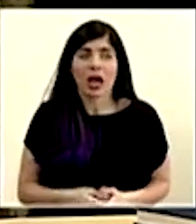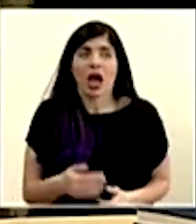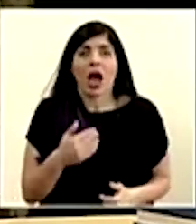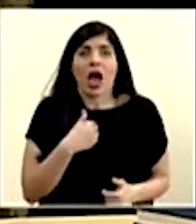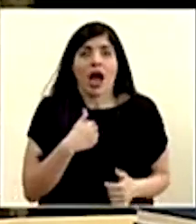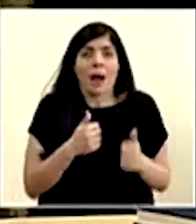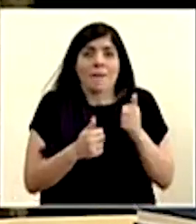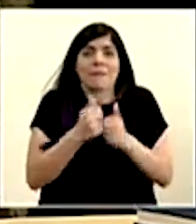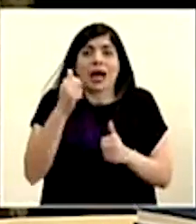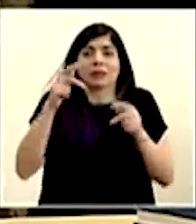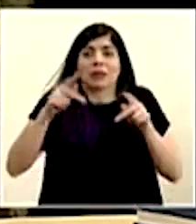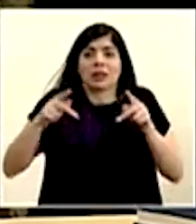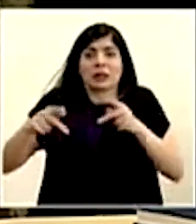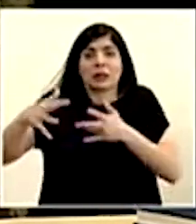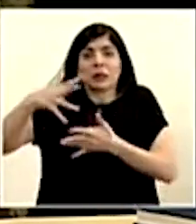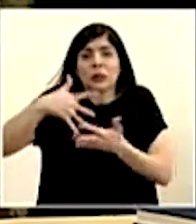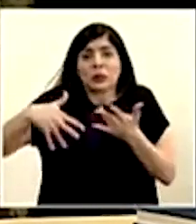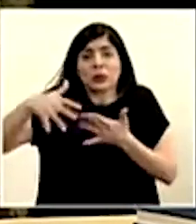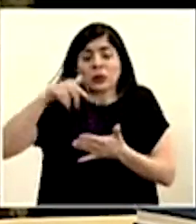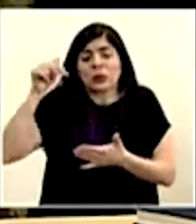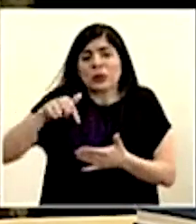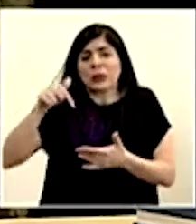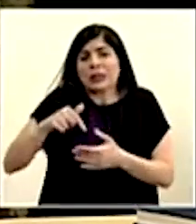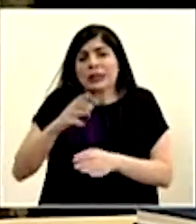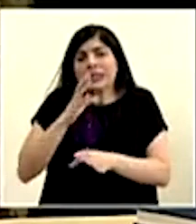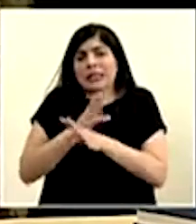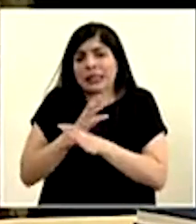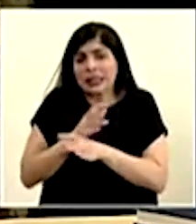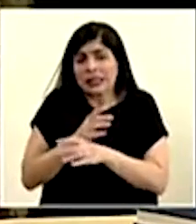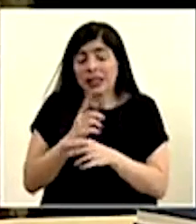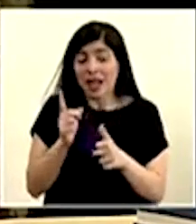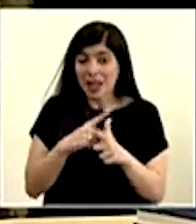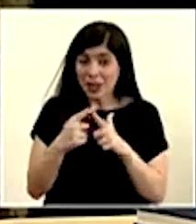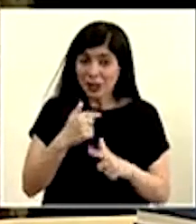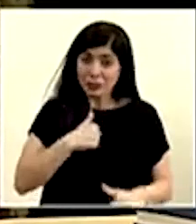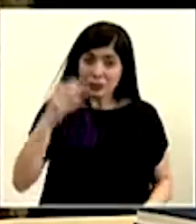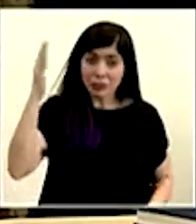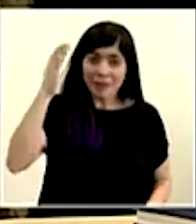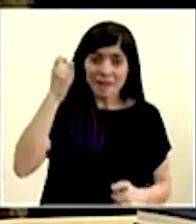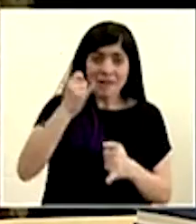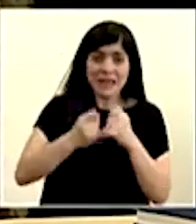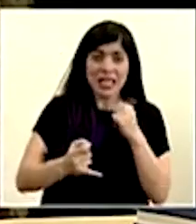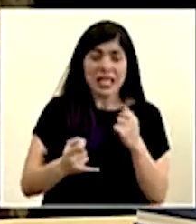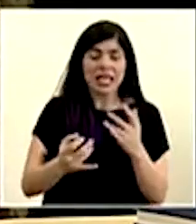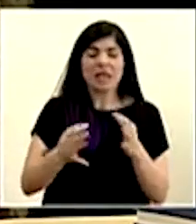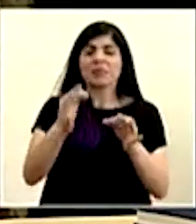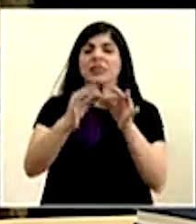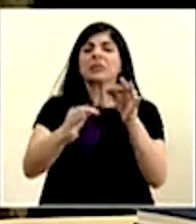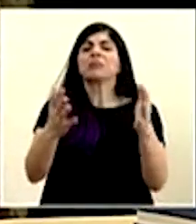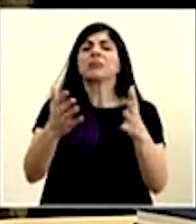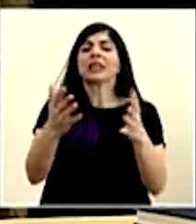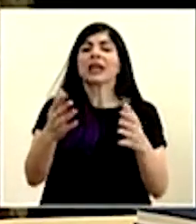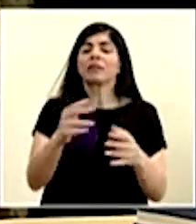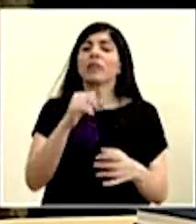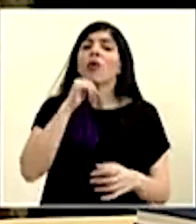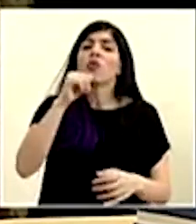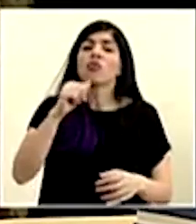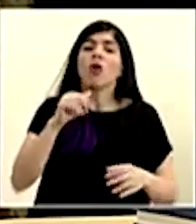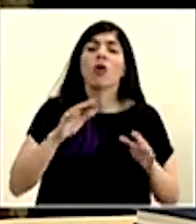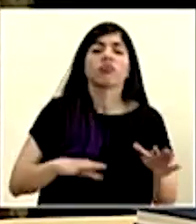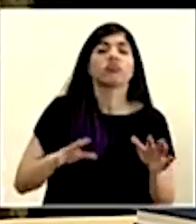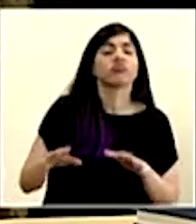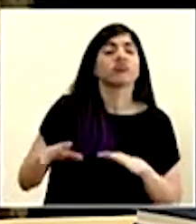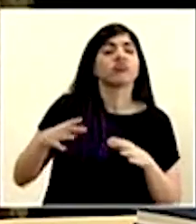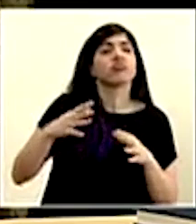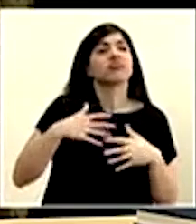más interacción entre personas. Entonces, el mensaje final es simplemente no bajemos la guardia,